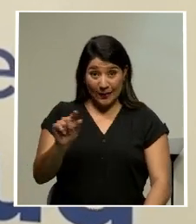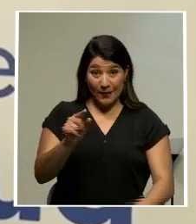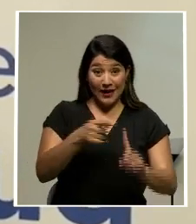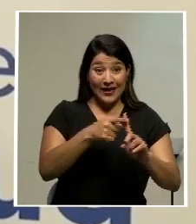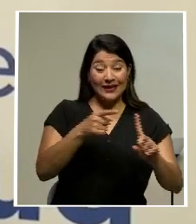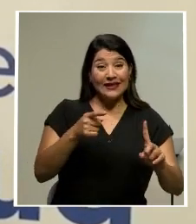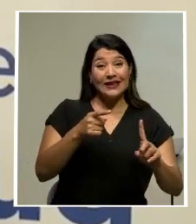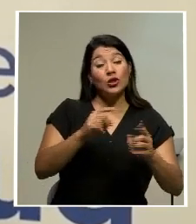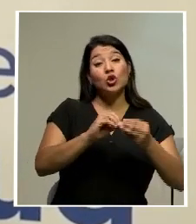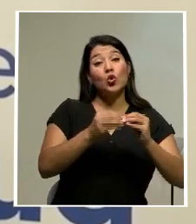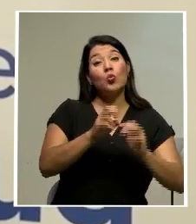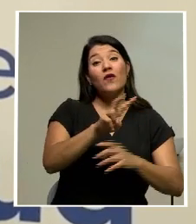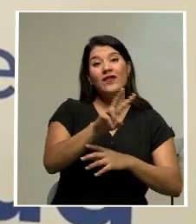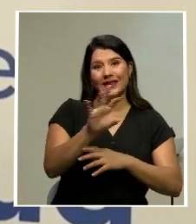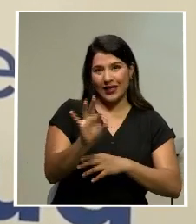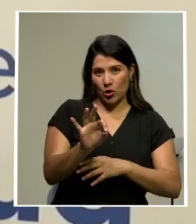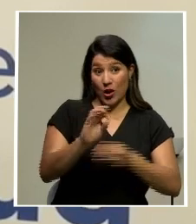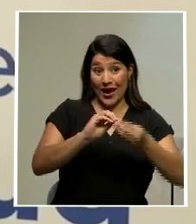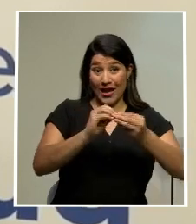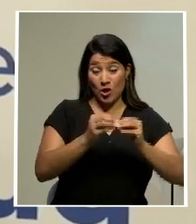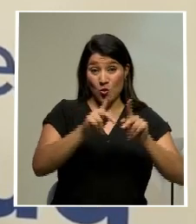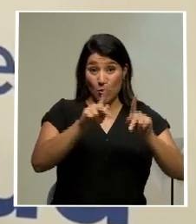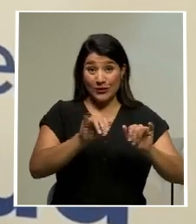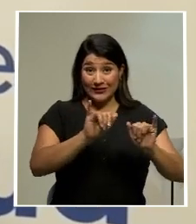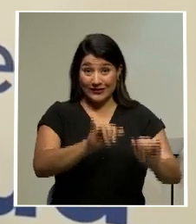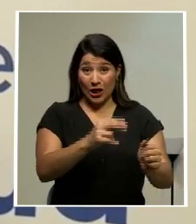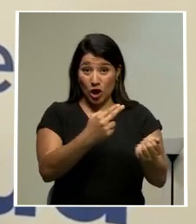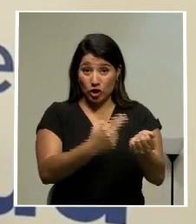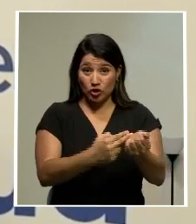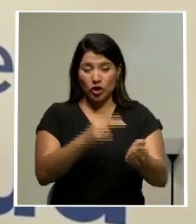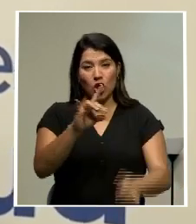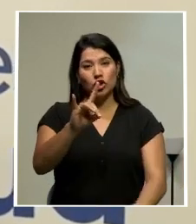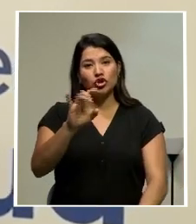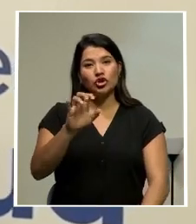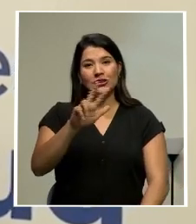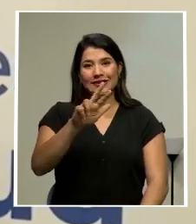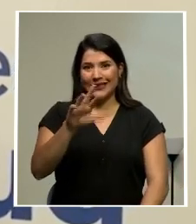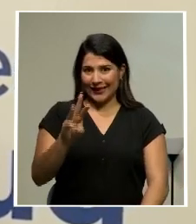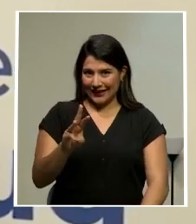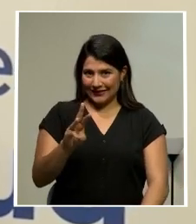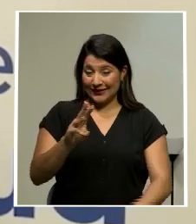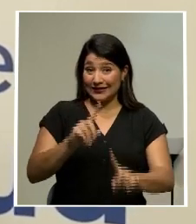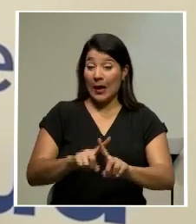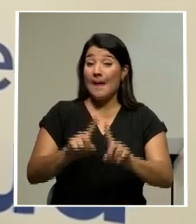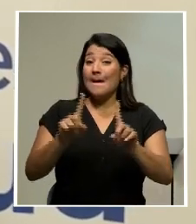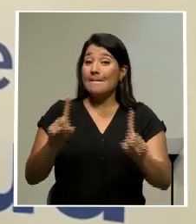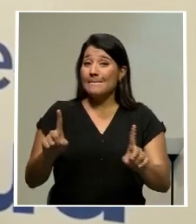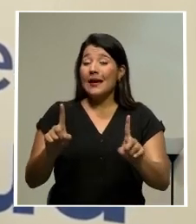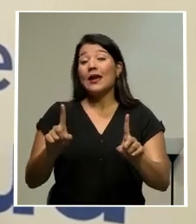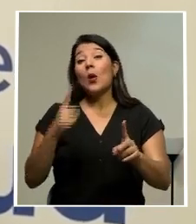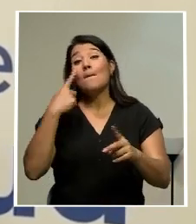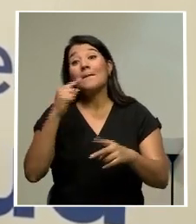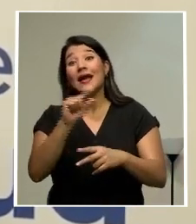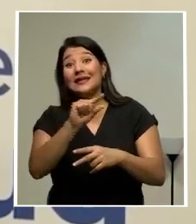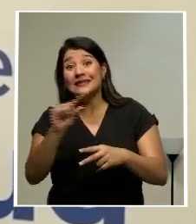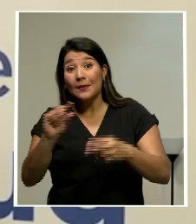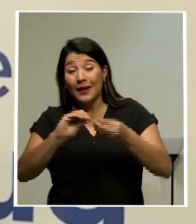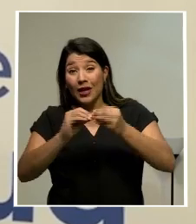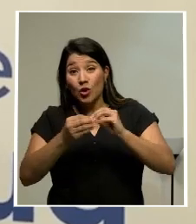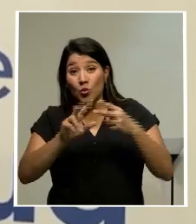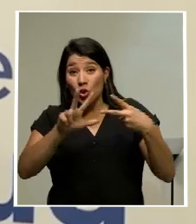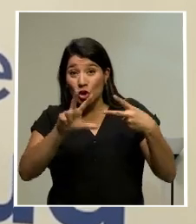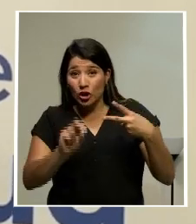29, el promedio de casos hospitalizados era de 836, mientras que el promedio para la semana 30 fue de